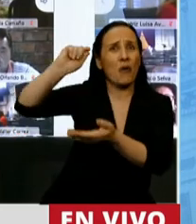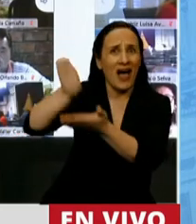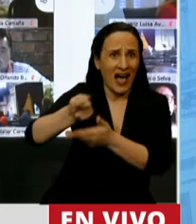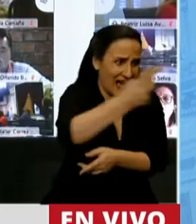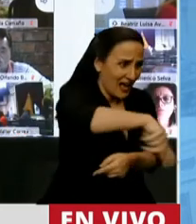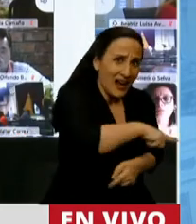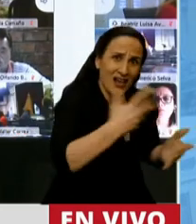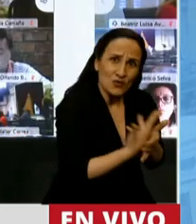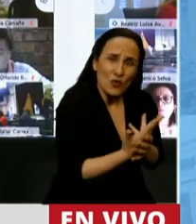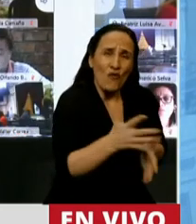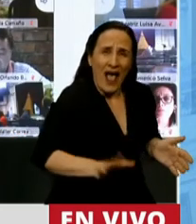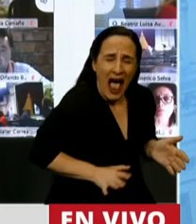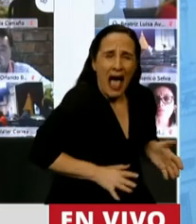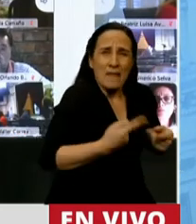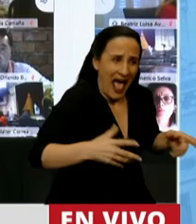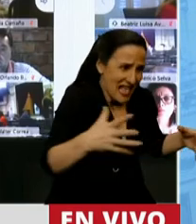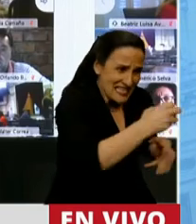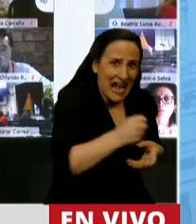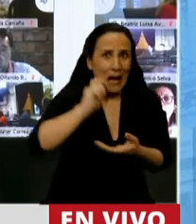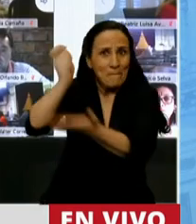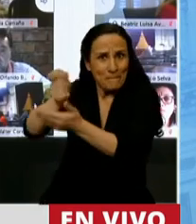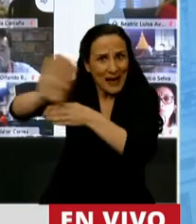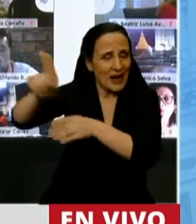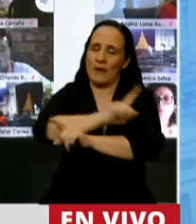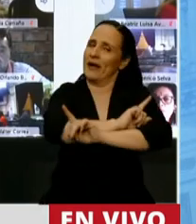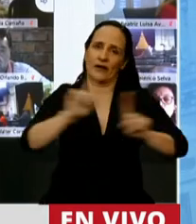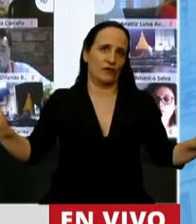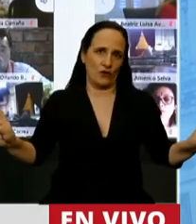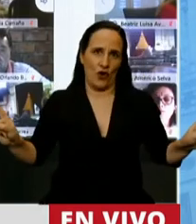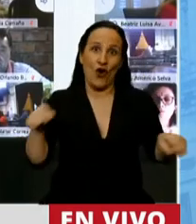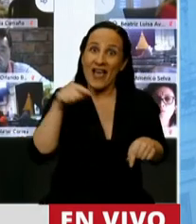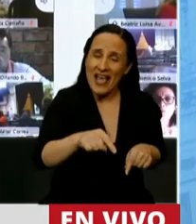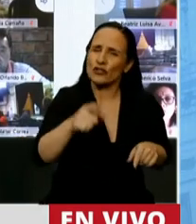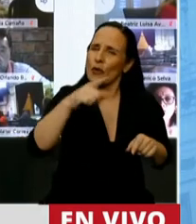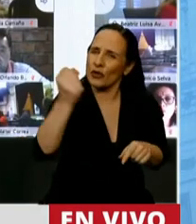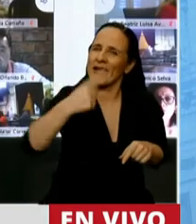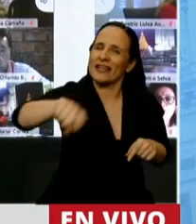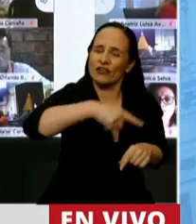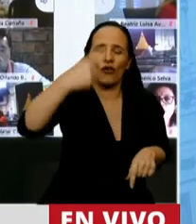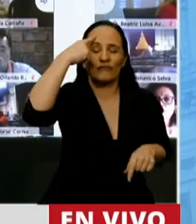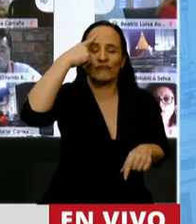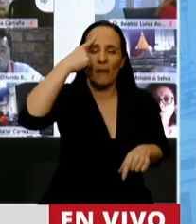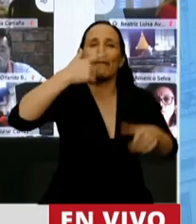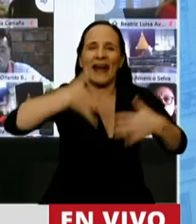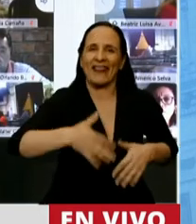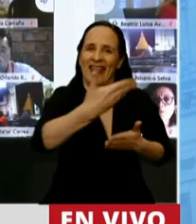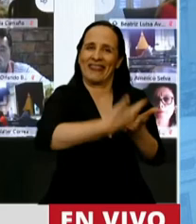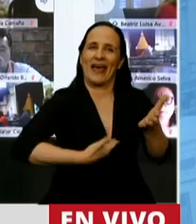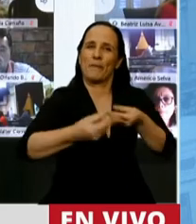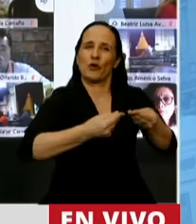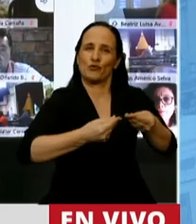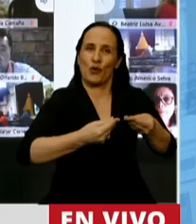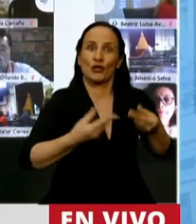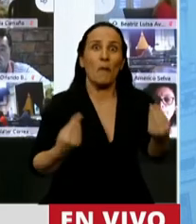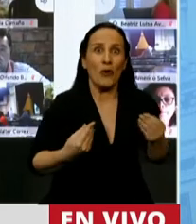del hambre y la exclusión de los argentinos. Y esta lección es central para entender este presupuesto, porque después de un nuevo y brutal